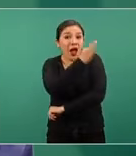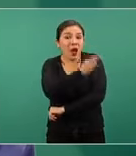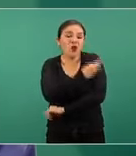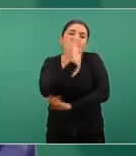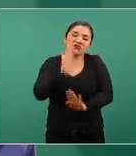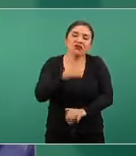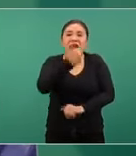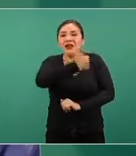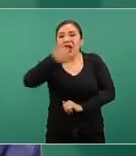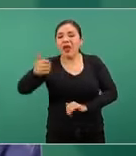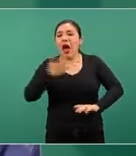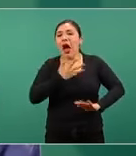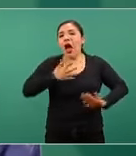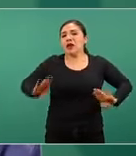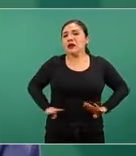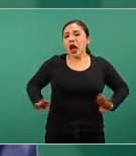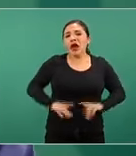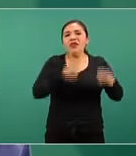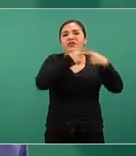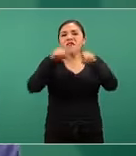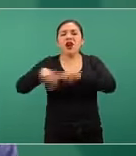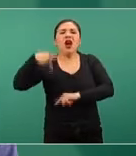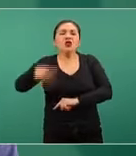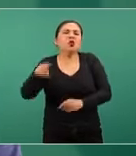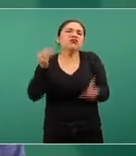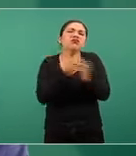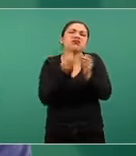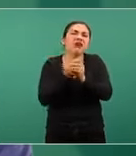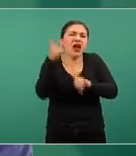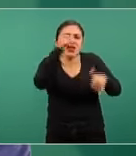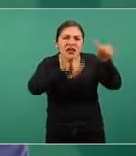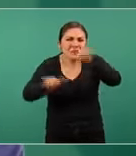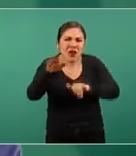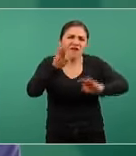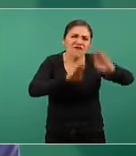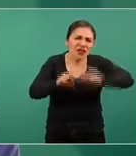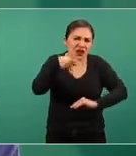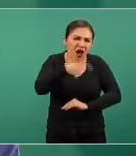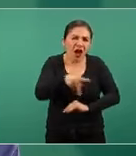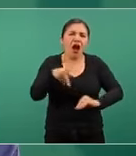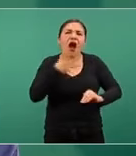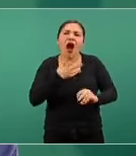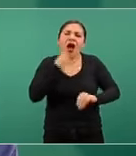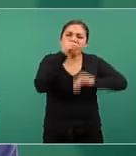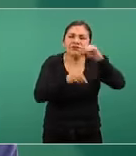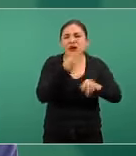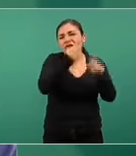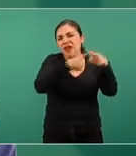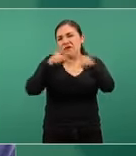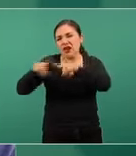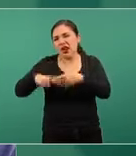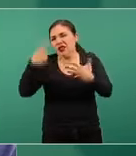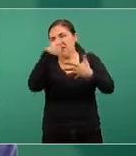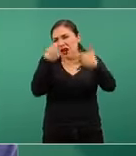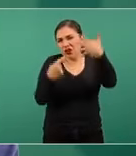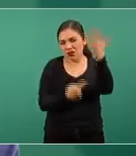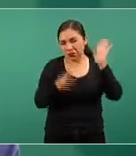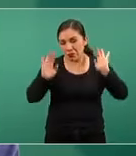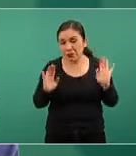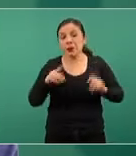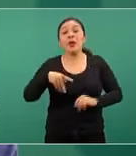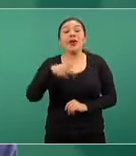propias características, son características físico-químicas, la composición de cada vacuna es diferente y entonces